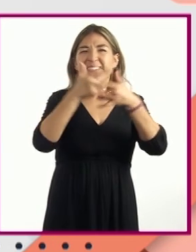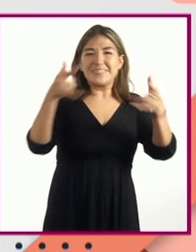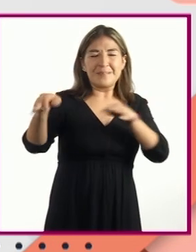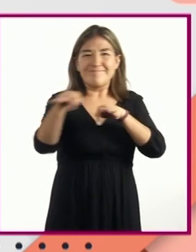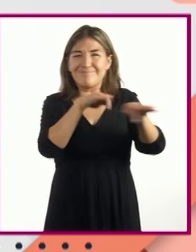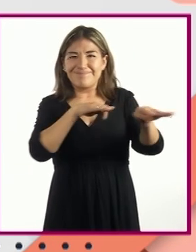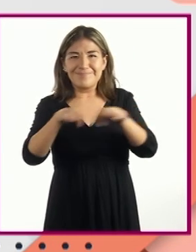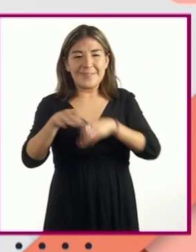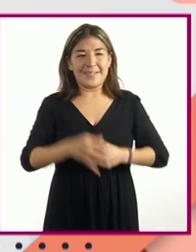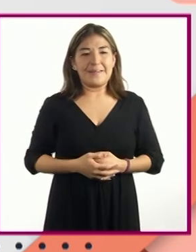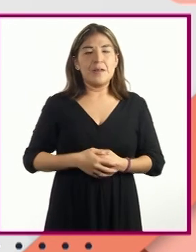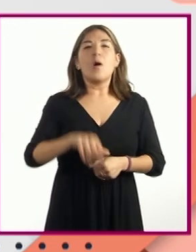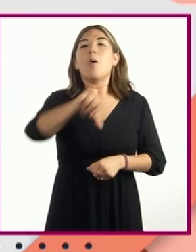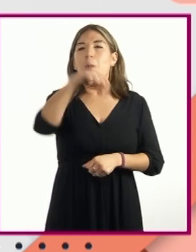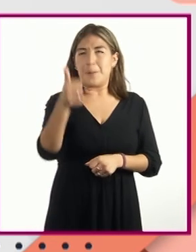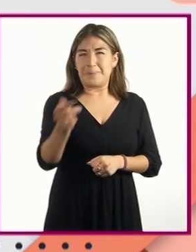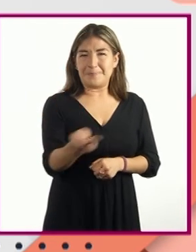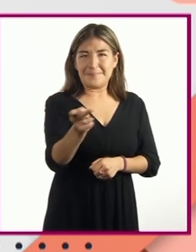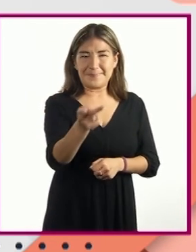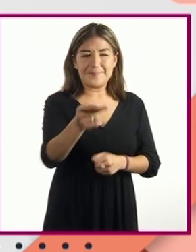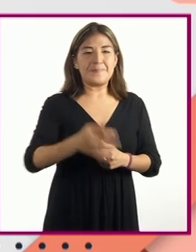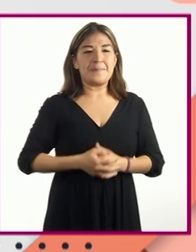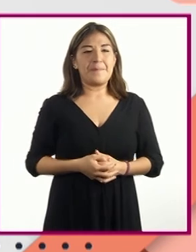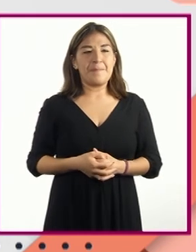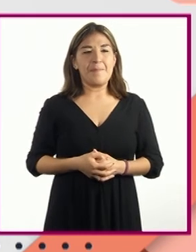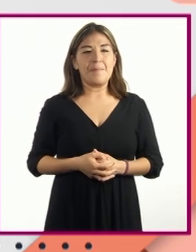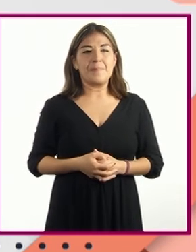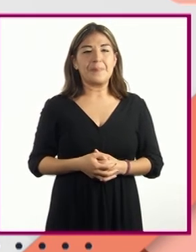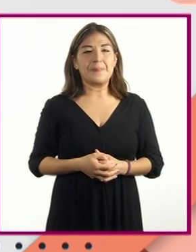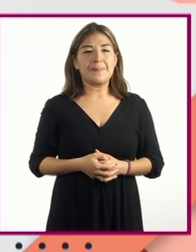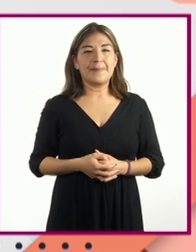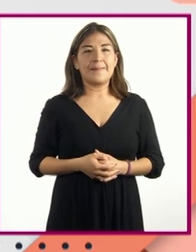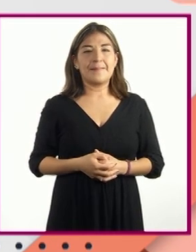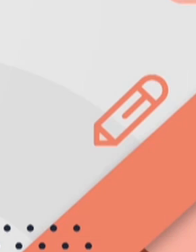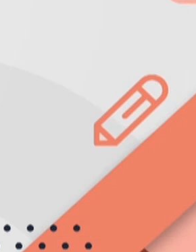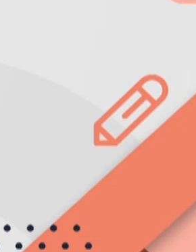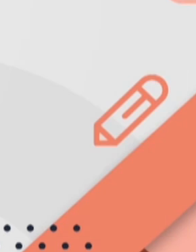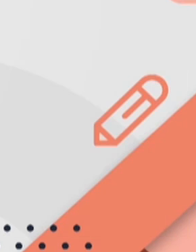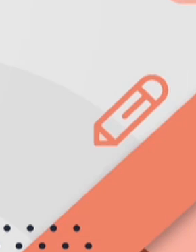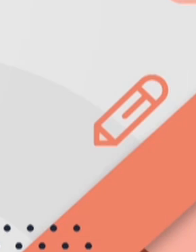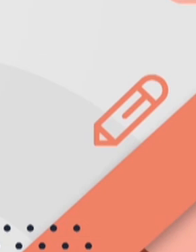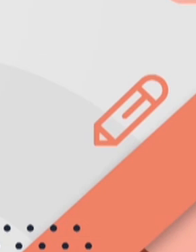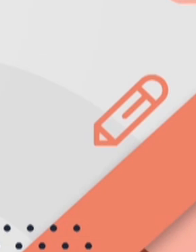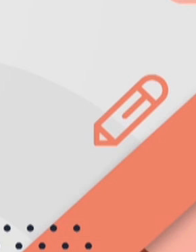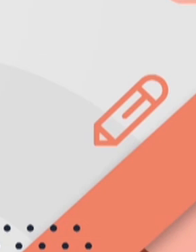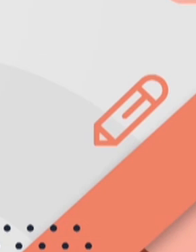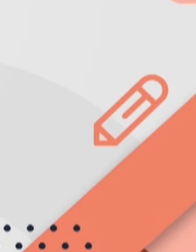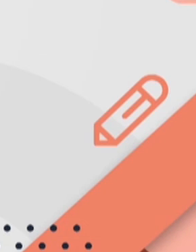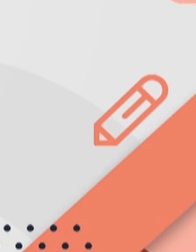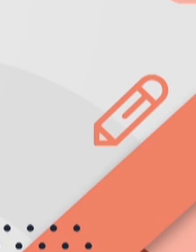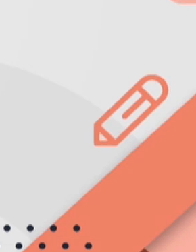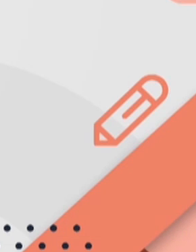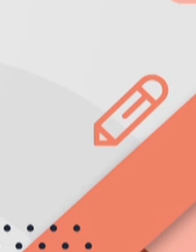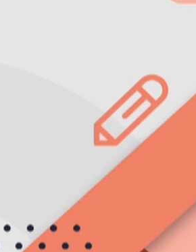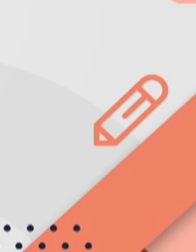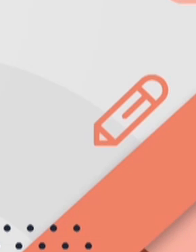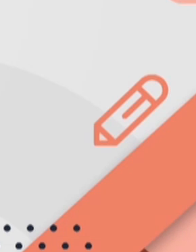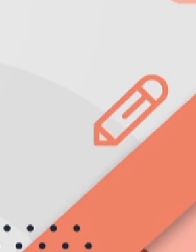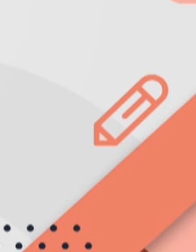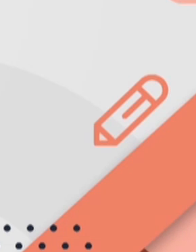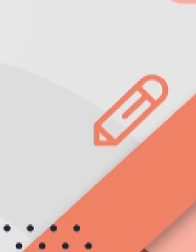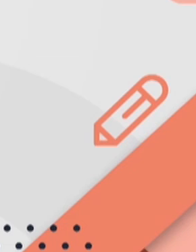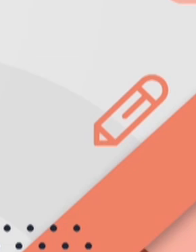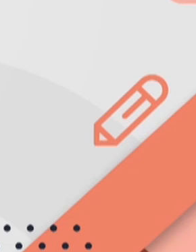vamos con la siguiente pregunta lugar seleccionado y reconstituido para ofrecernos un